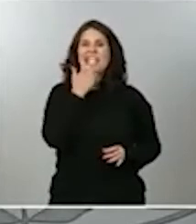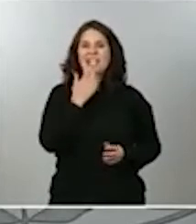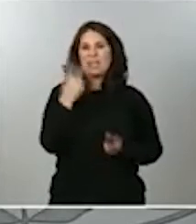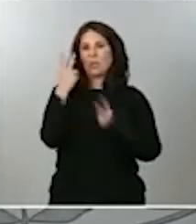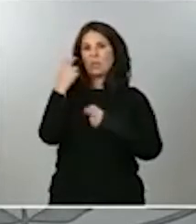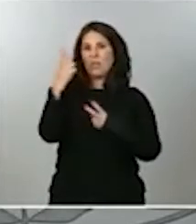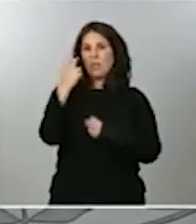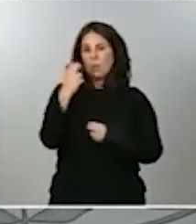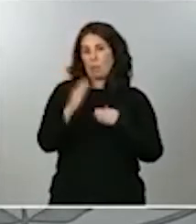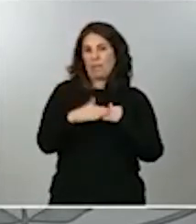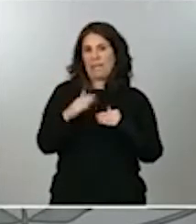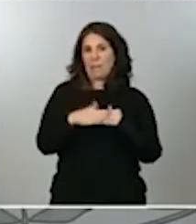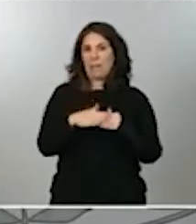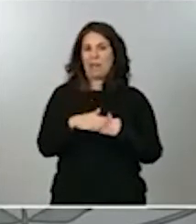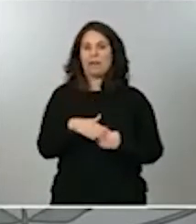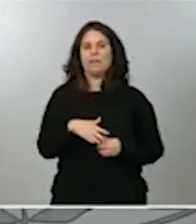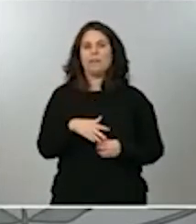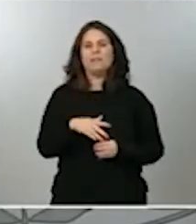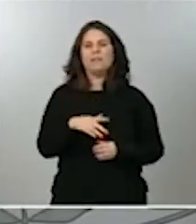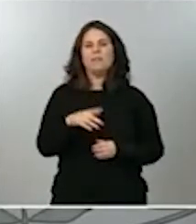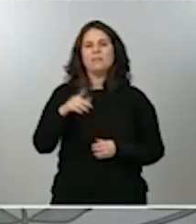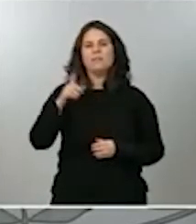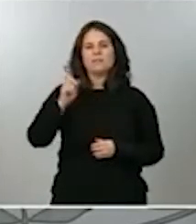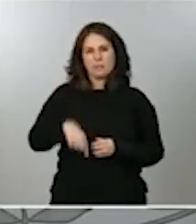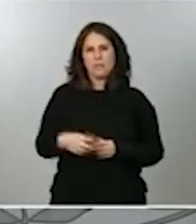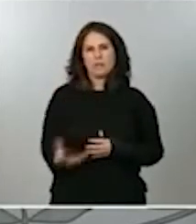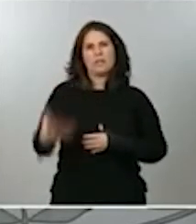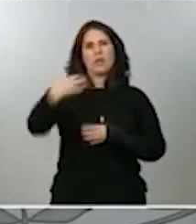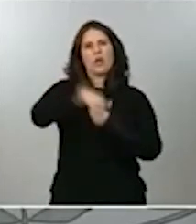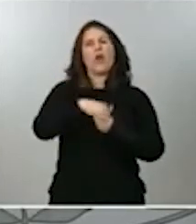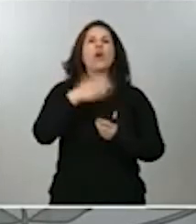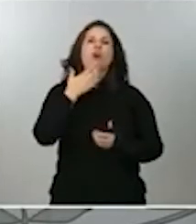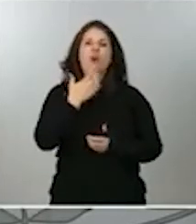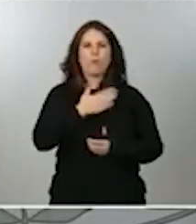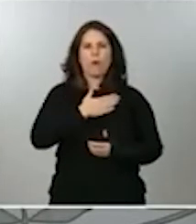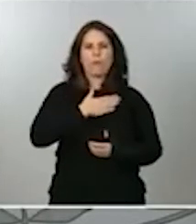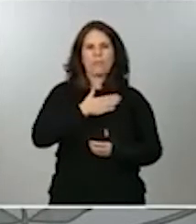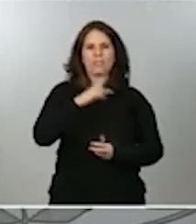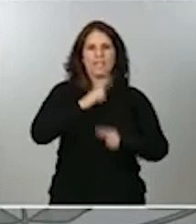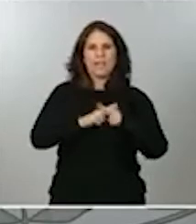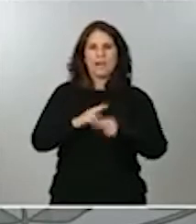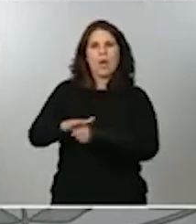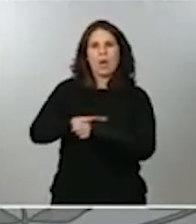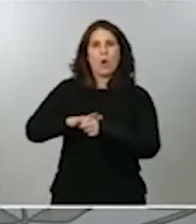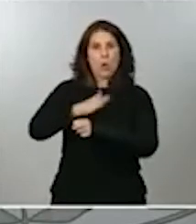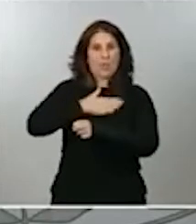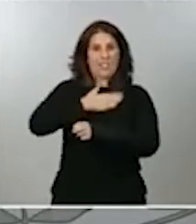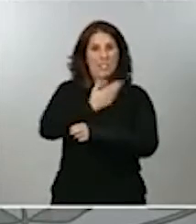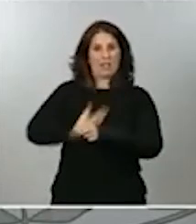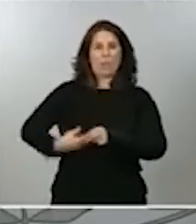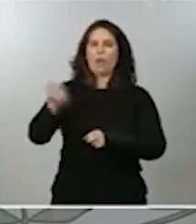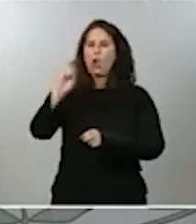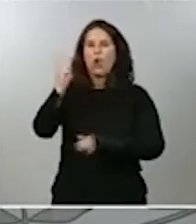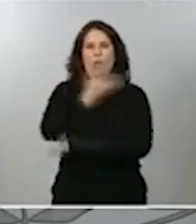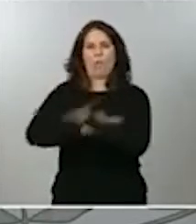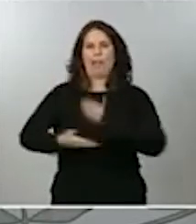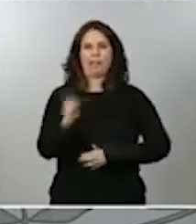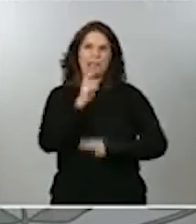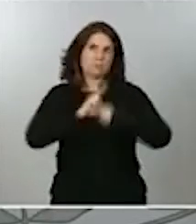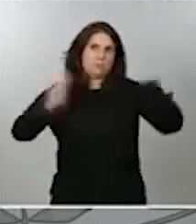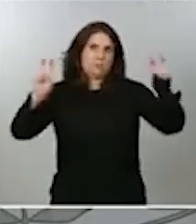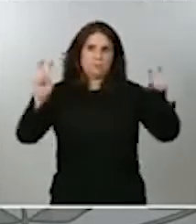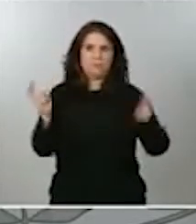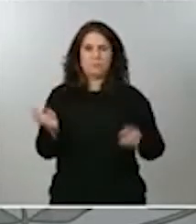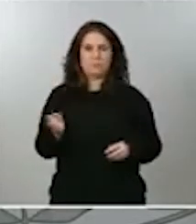incorporarán también como jurisdicciones no cooperantes. Es decir, que incorporaremos a esta lista a aquellos países